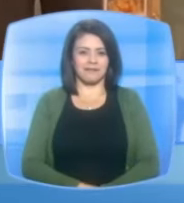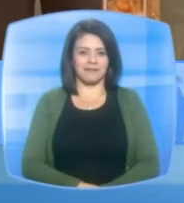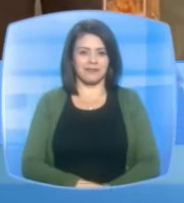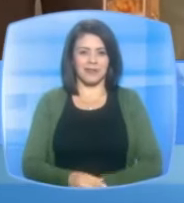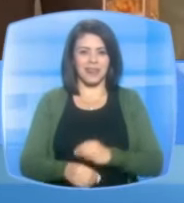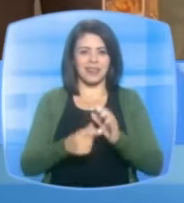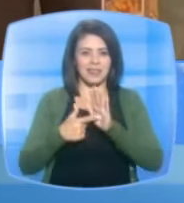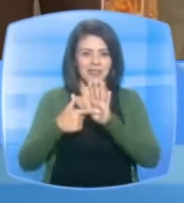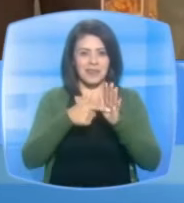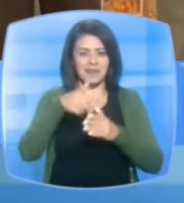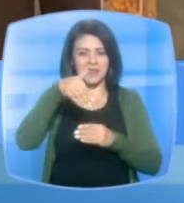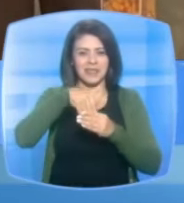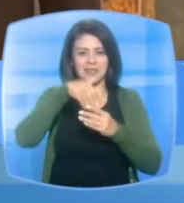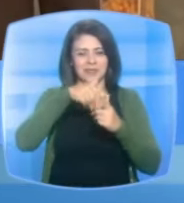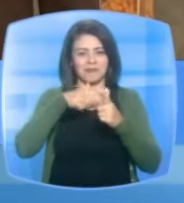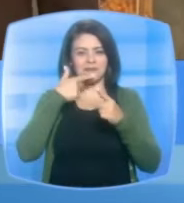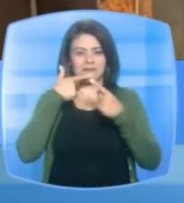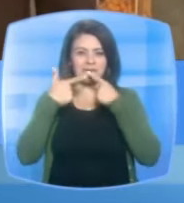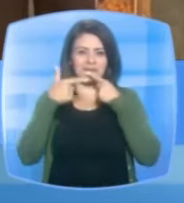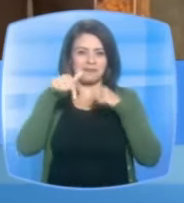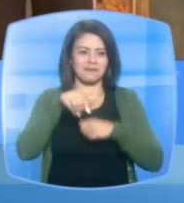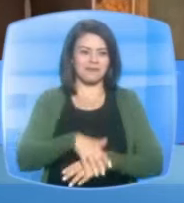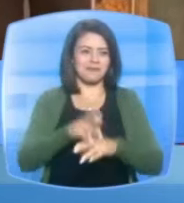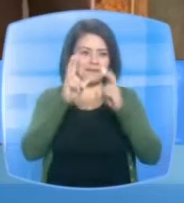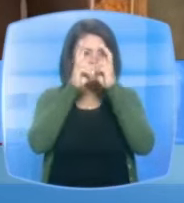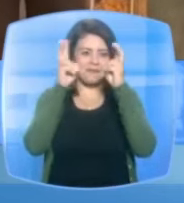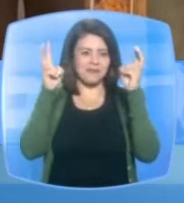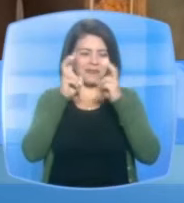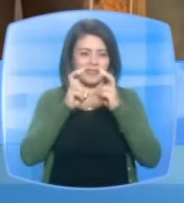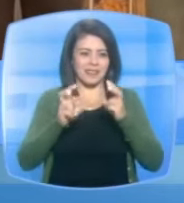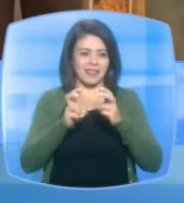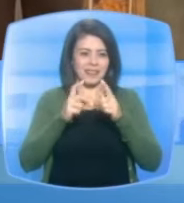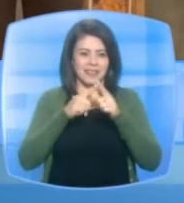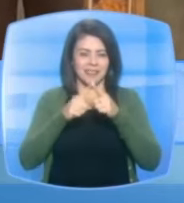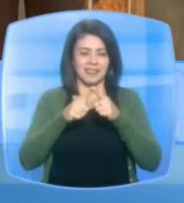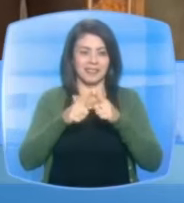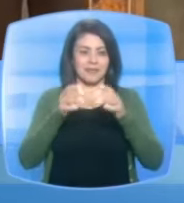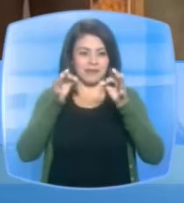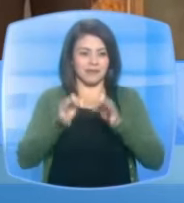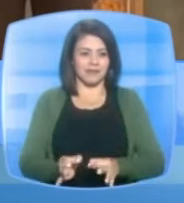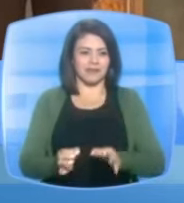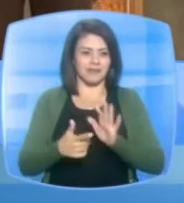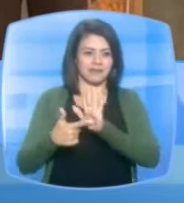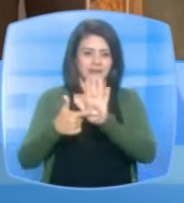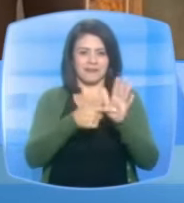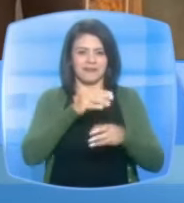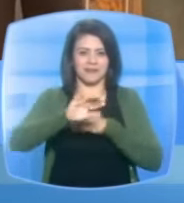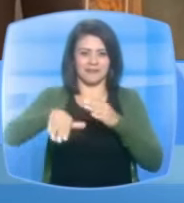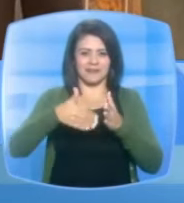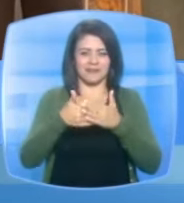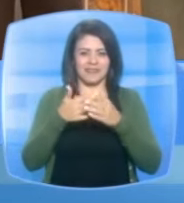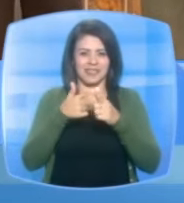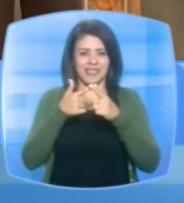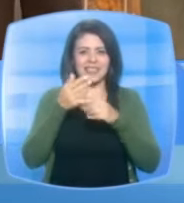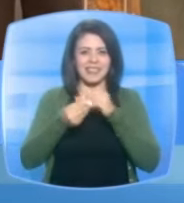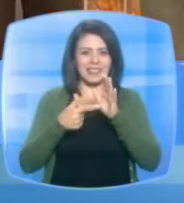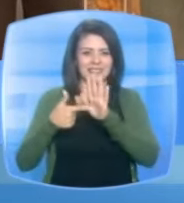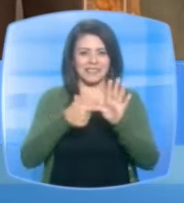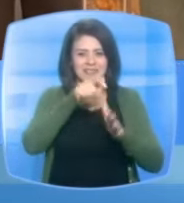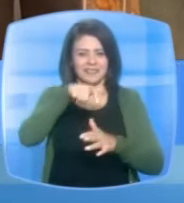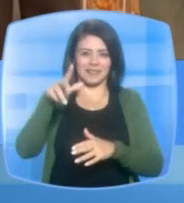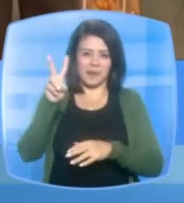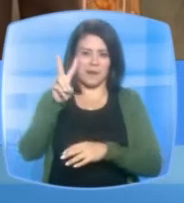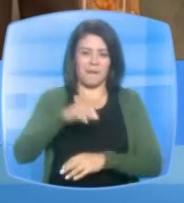atreviéndose incluso a hablar de temas que son de estricta incumbencia para todos los venezolanos y las